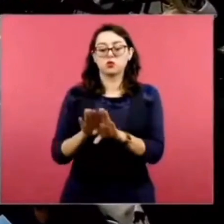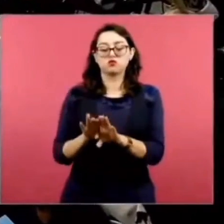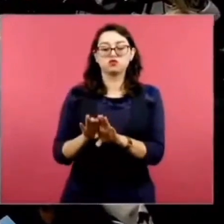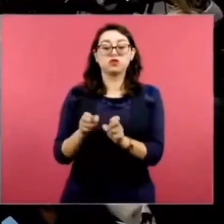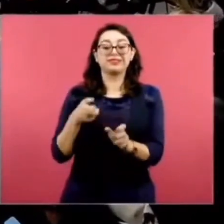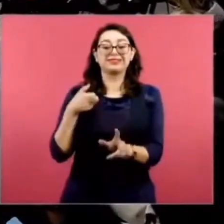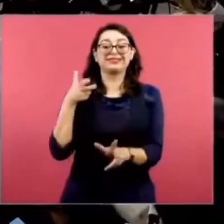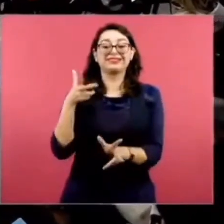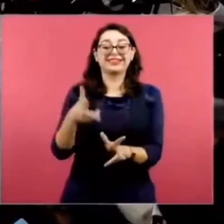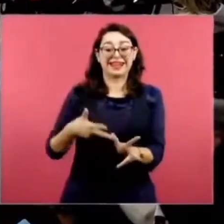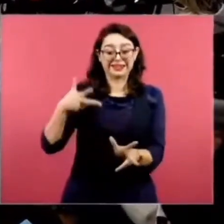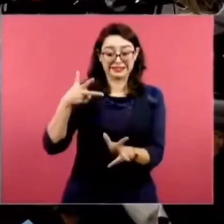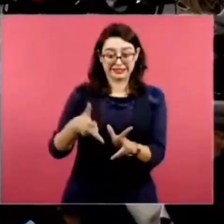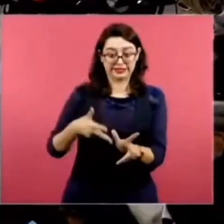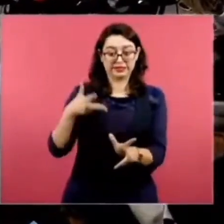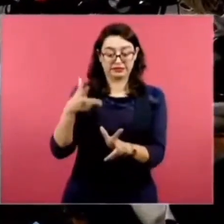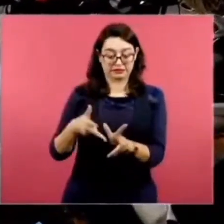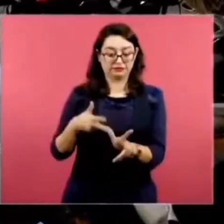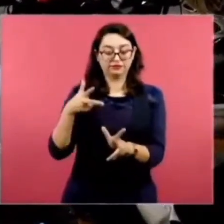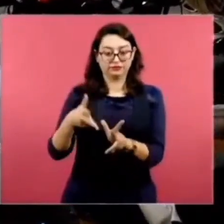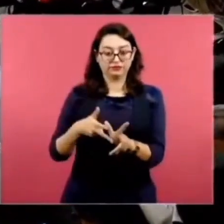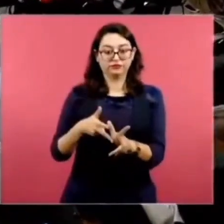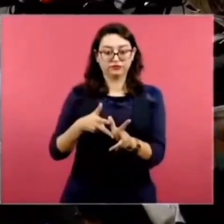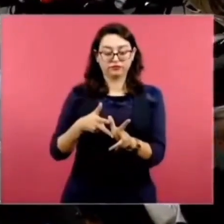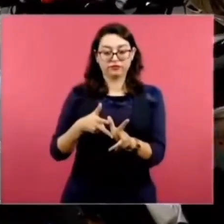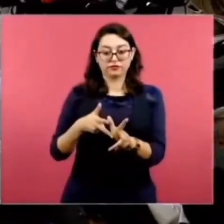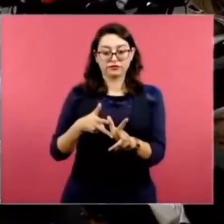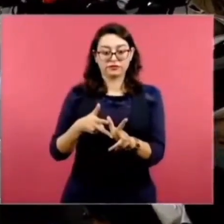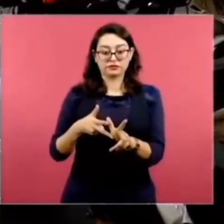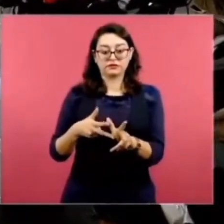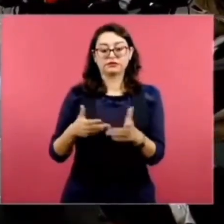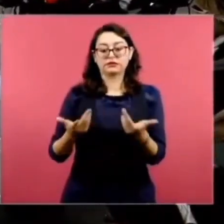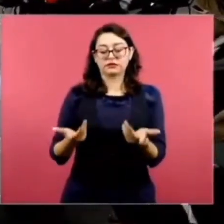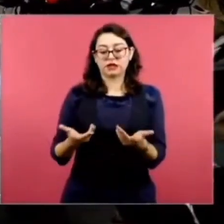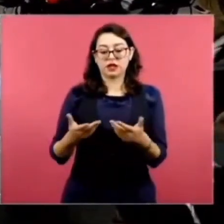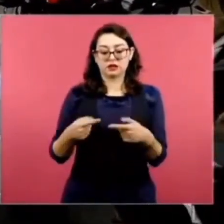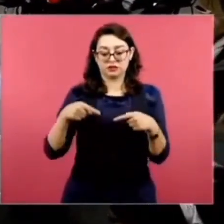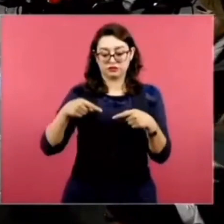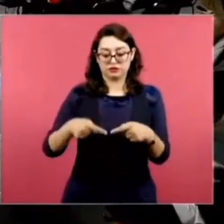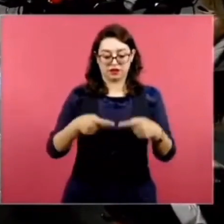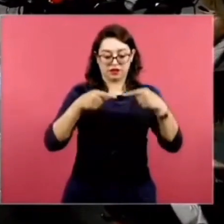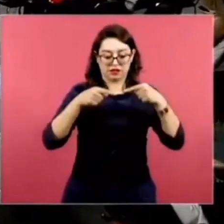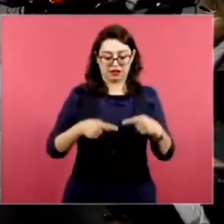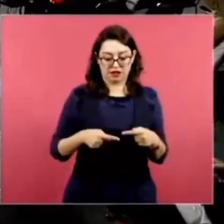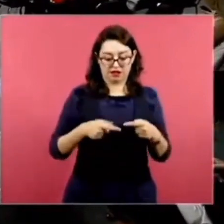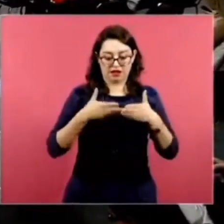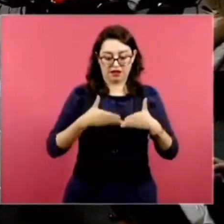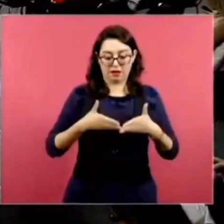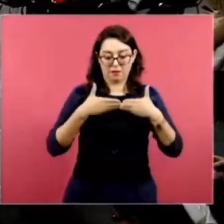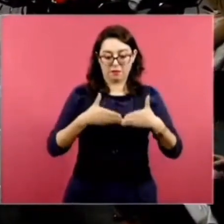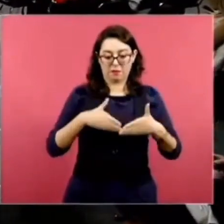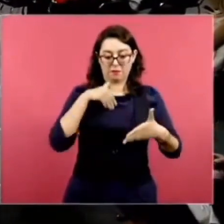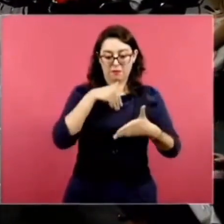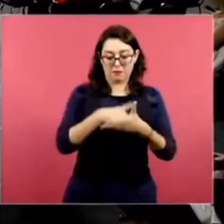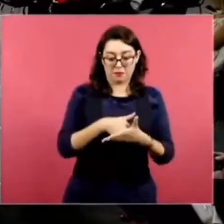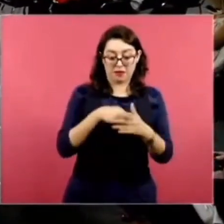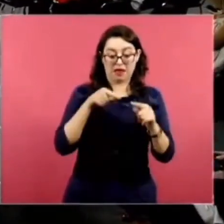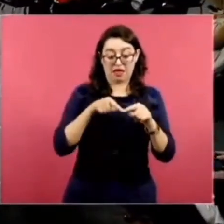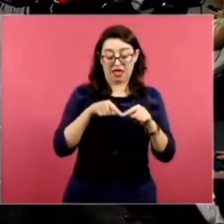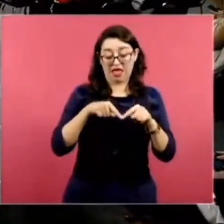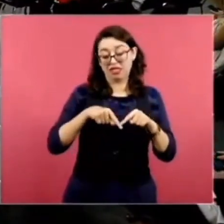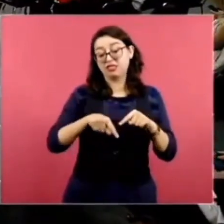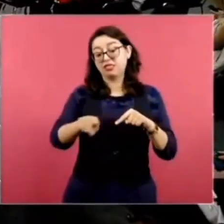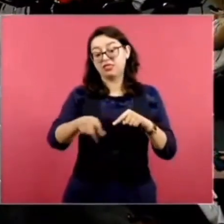permitía comunicar a los puertos del Pacífico del Norte de México y